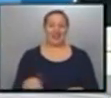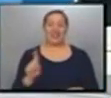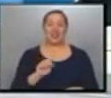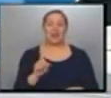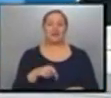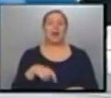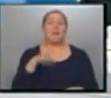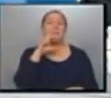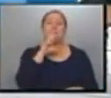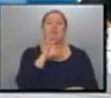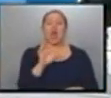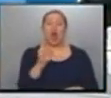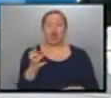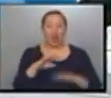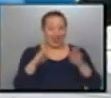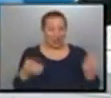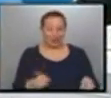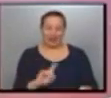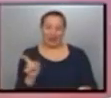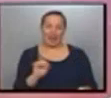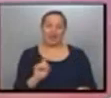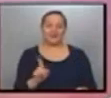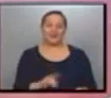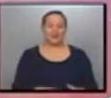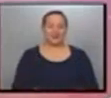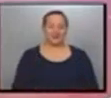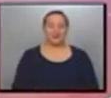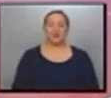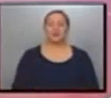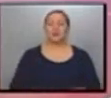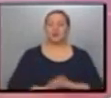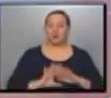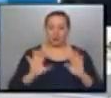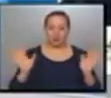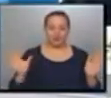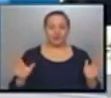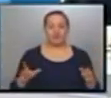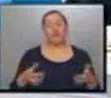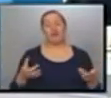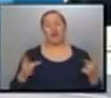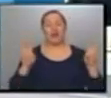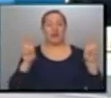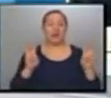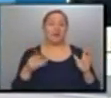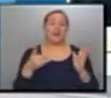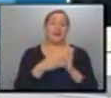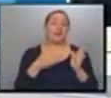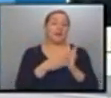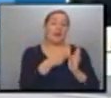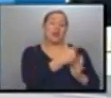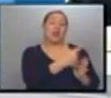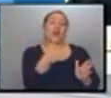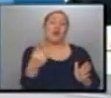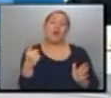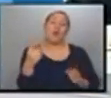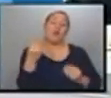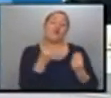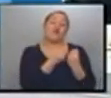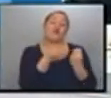¿Alguna película? Cuando llueve el piloto que se ponga. Claro, ahí está. No, mirá, es una cuestión. Depende de la prioridad de cada uno. Para muchos,